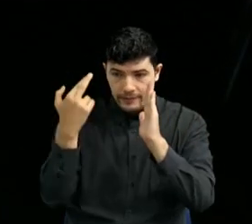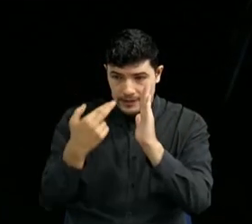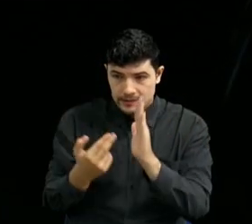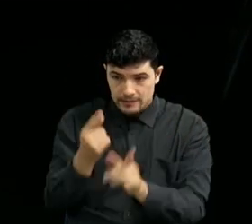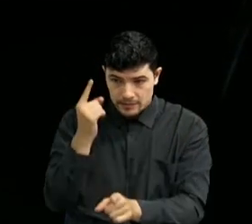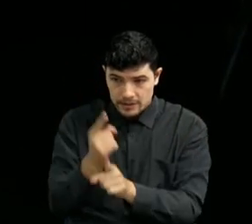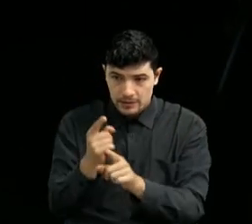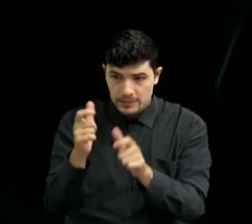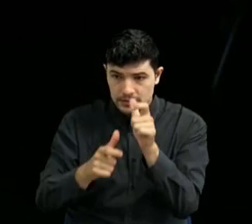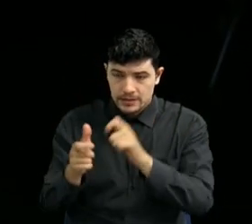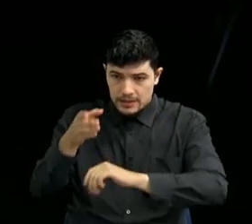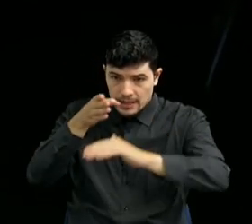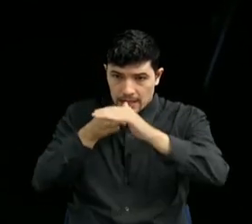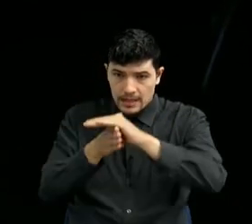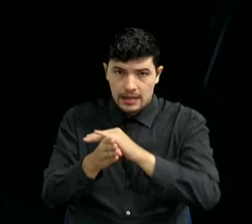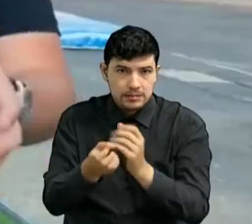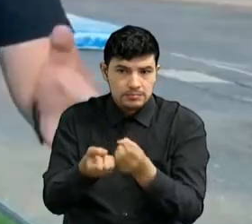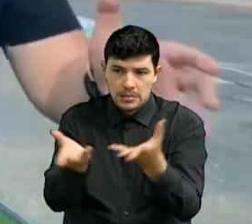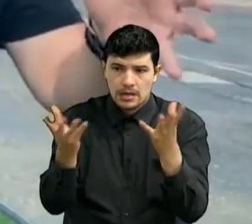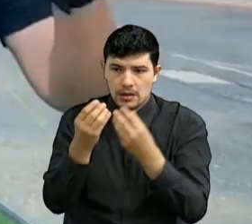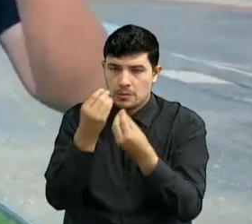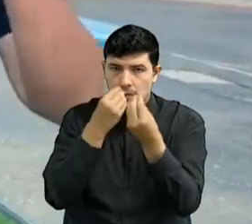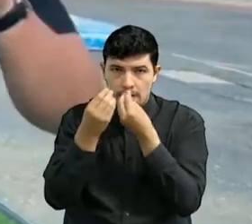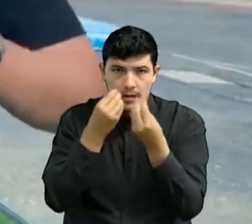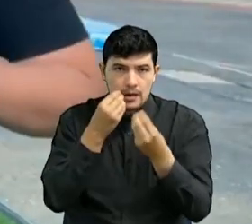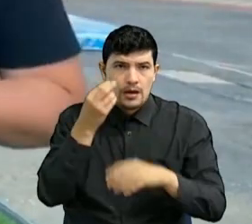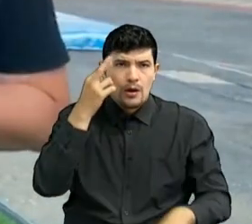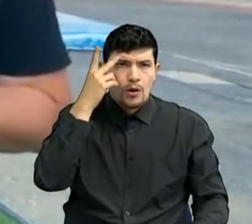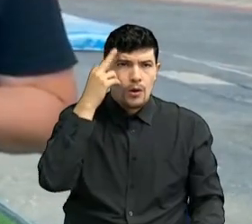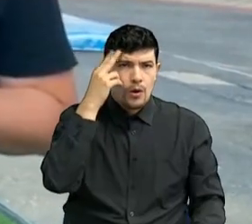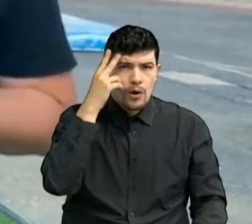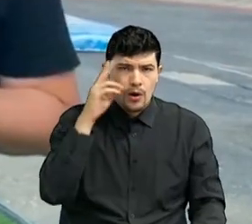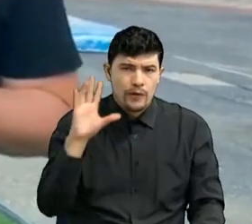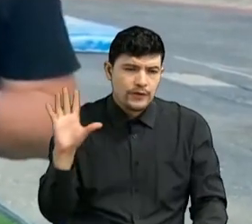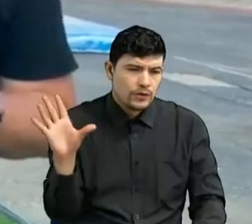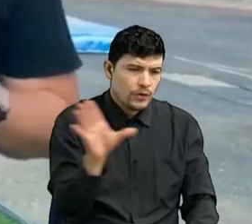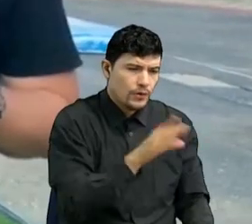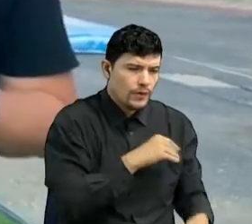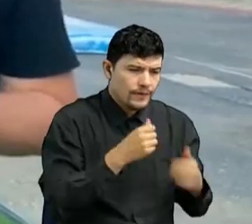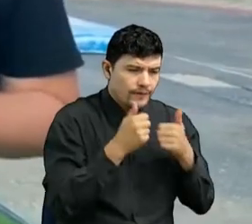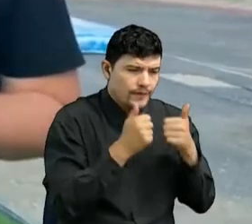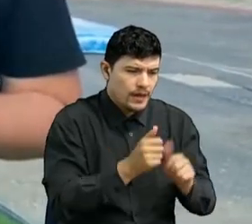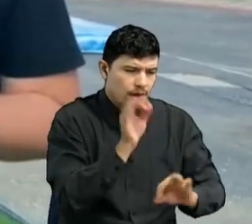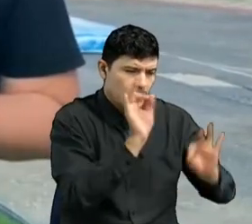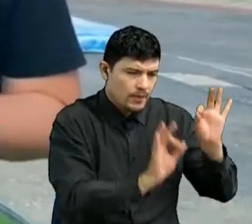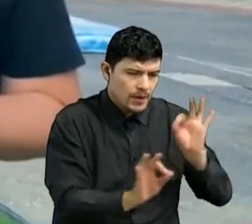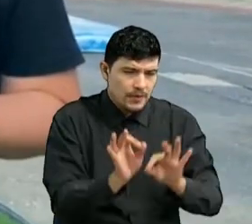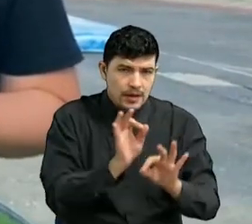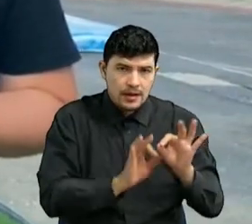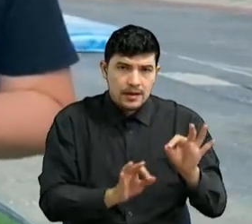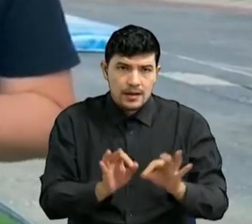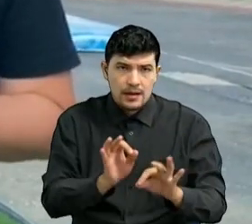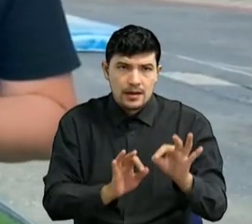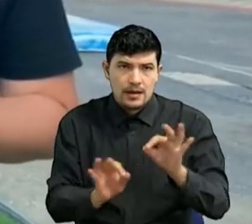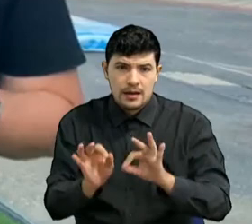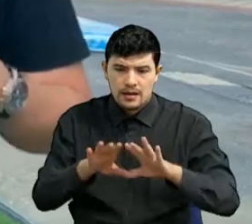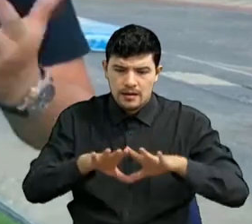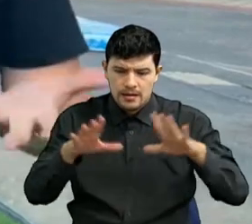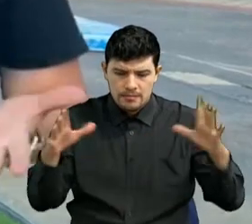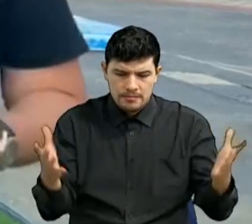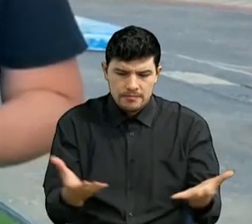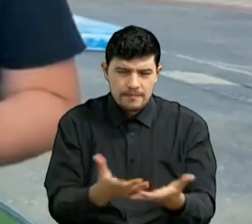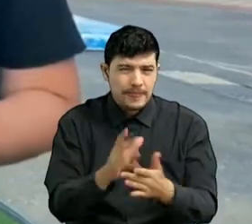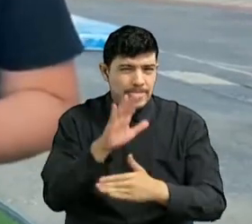Ingresan, cuando van entrando se les da su comida. Obviamente todo muy bien empacado con bolsa termosellada